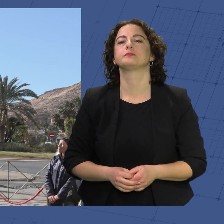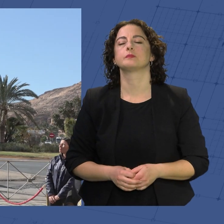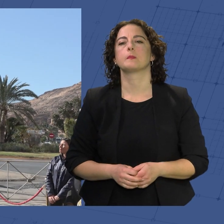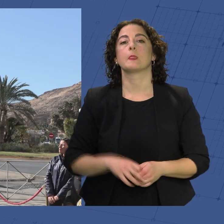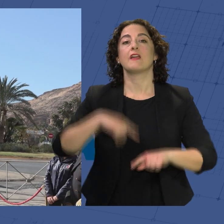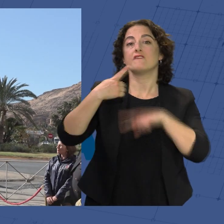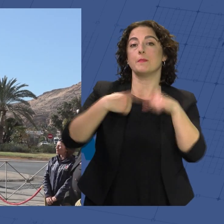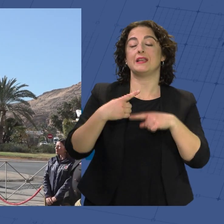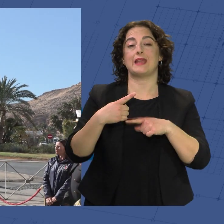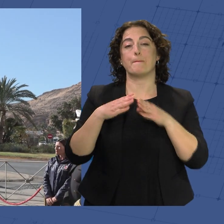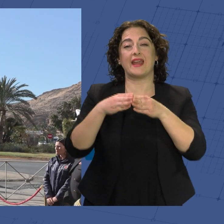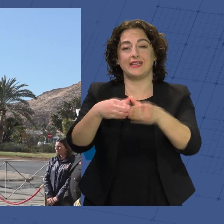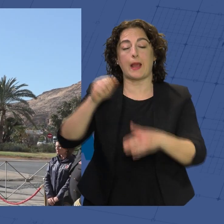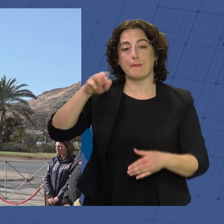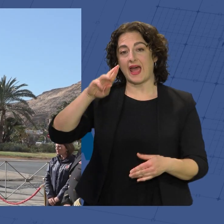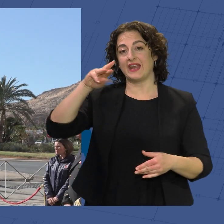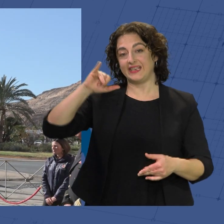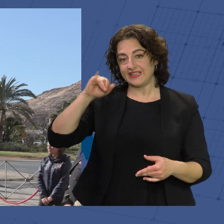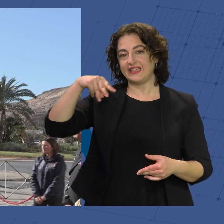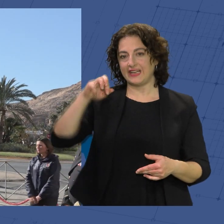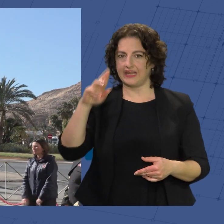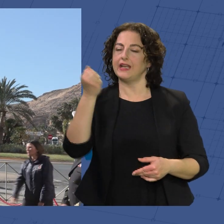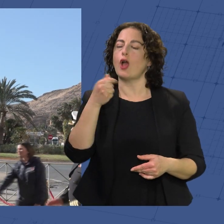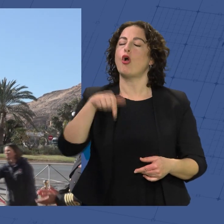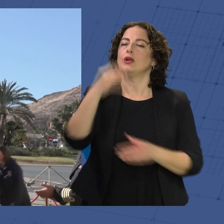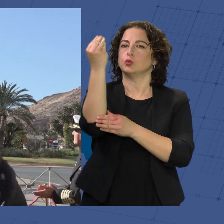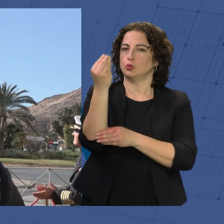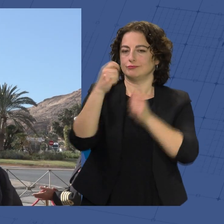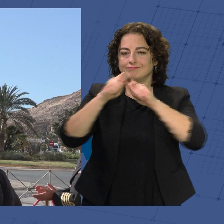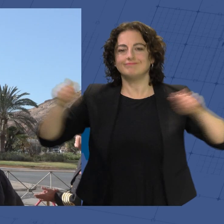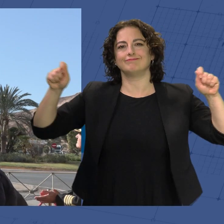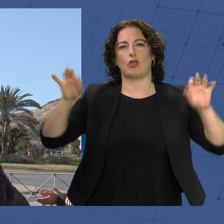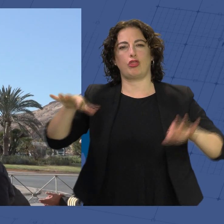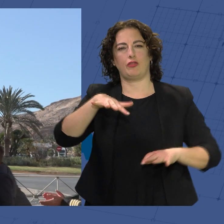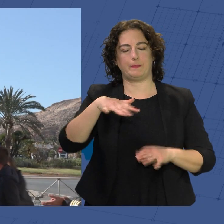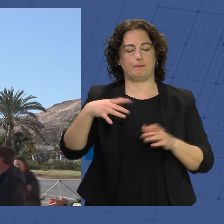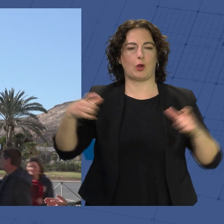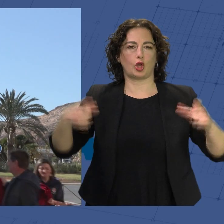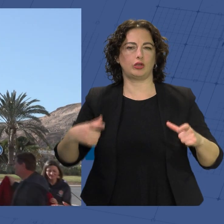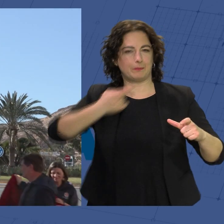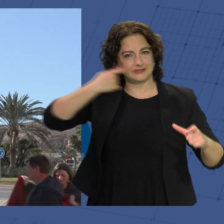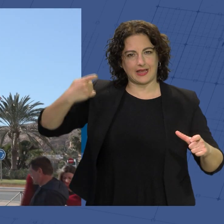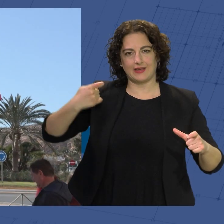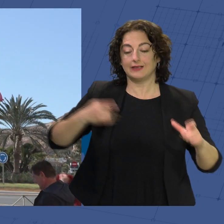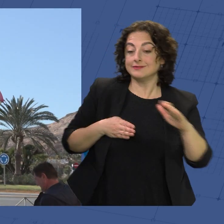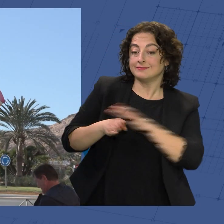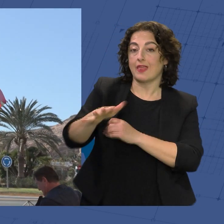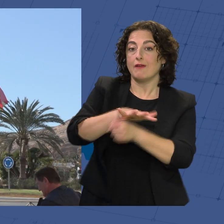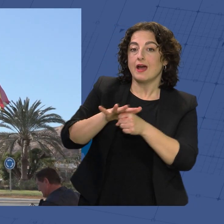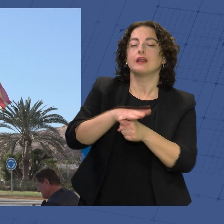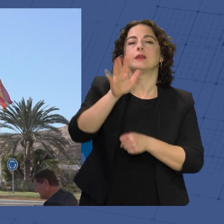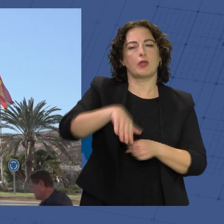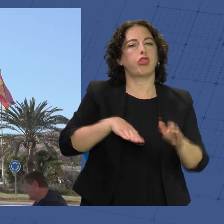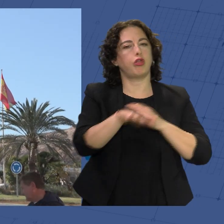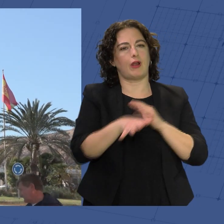Familia marinera, así se llama la escultura descubierta hoy junto a la rotonda de pescadería. Es la entrada al barrio y también punto de